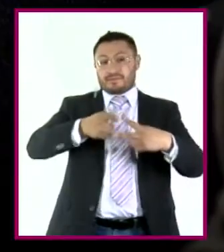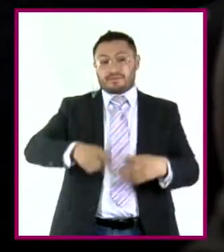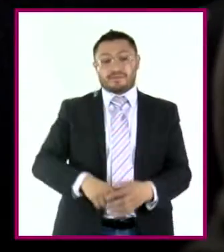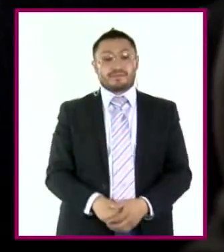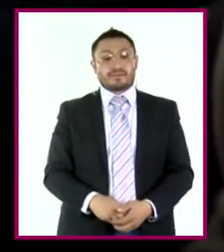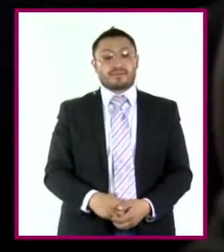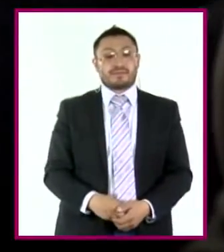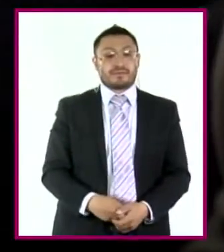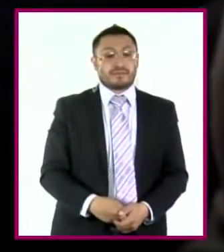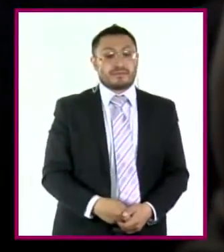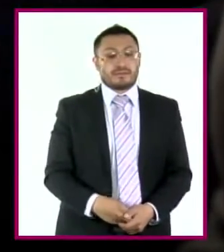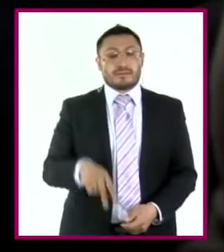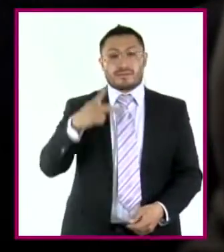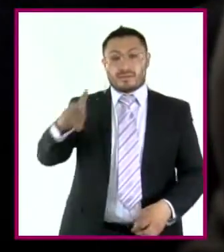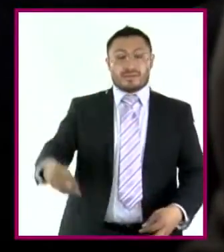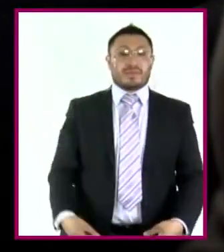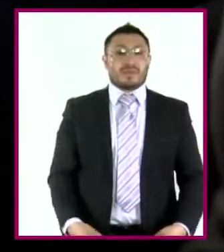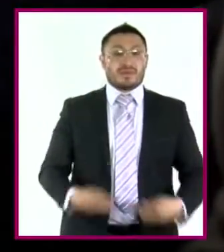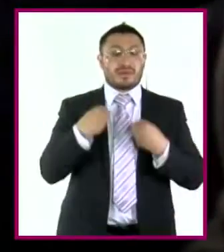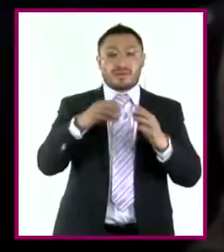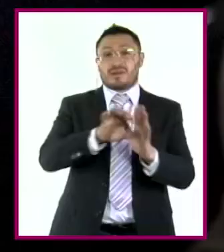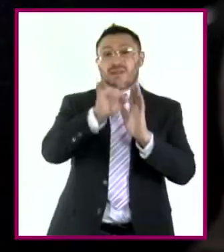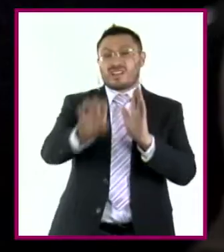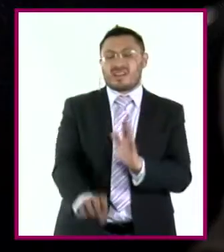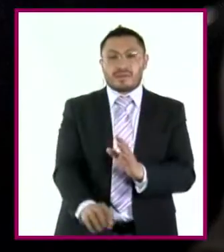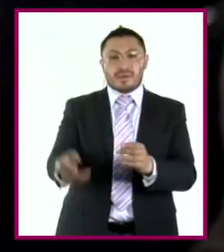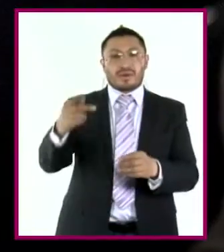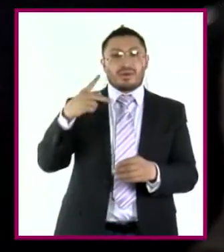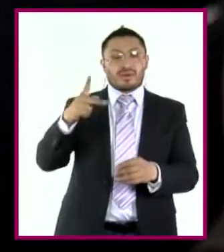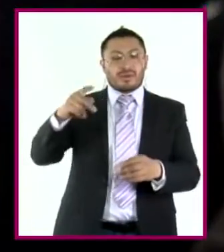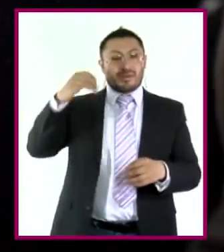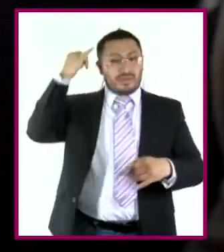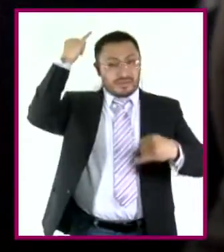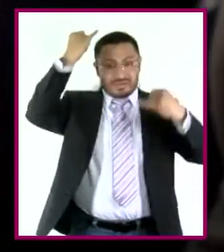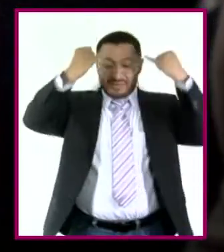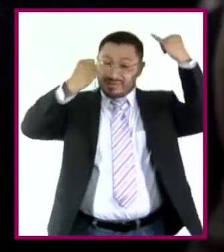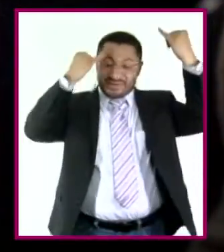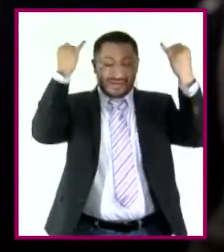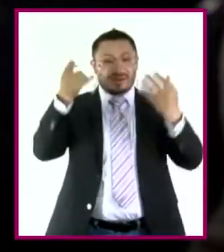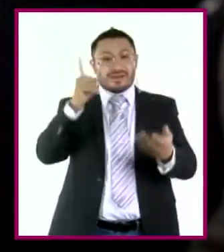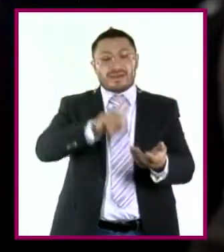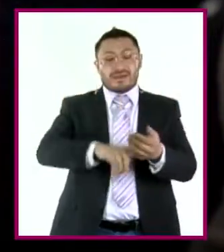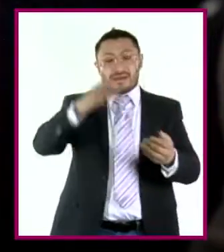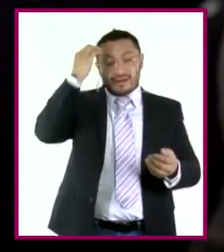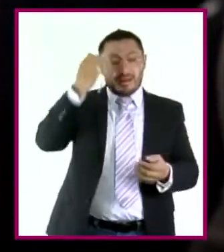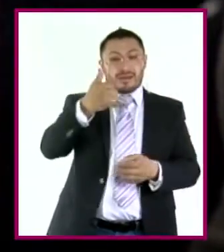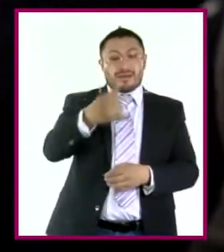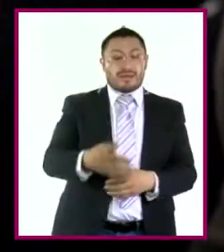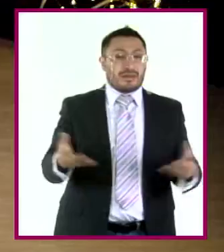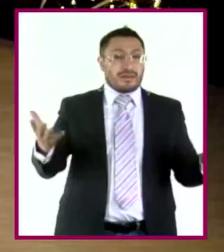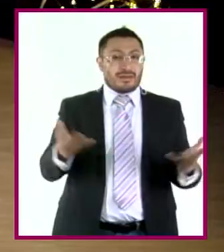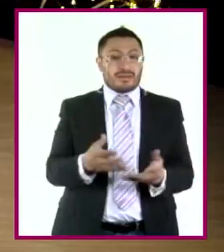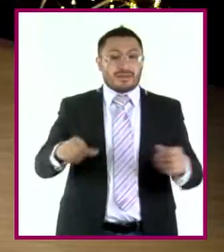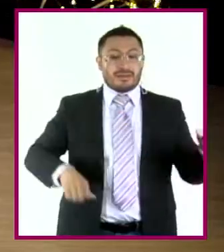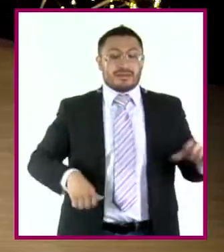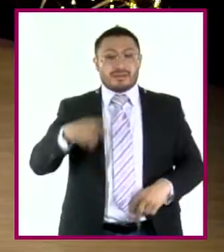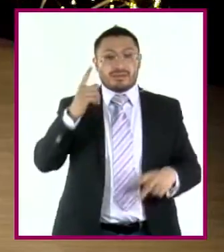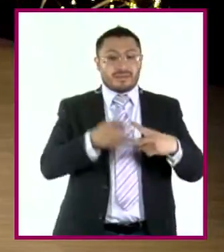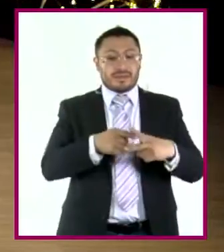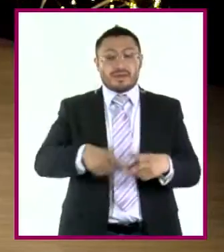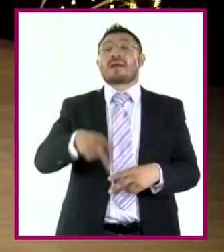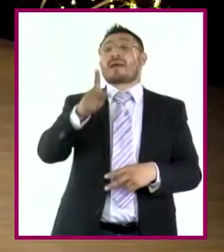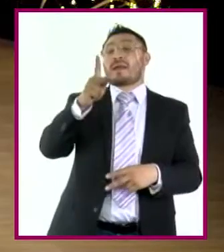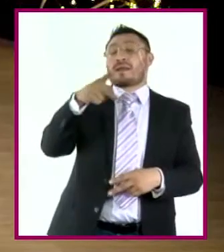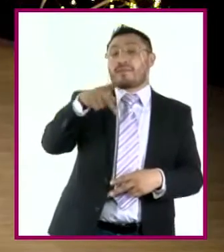La vida de Gauss es un ejemplo constante de cómo la creatividad entra al ámbito del conocimiento y del quehacer matemático. Pero ¿esta